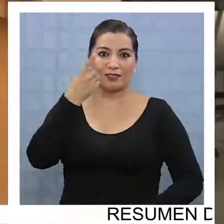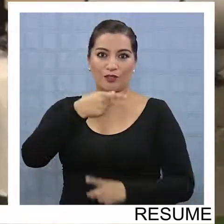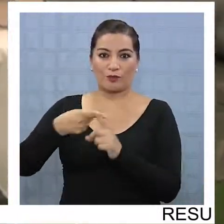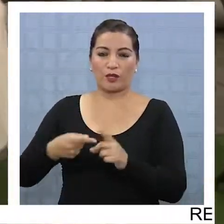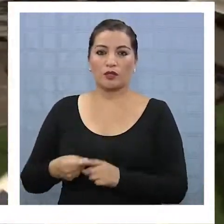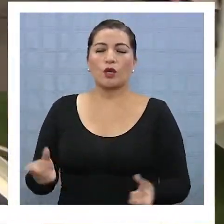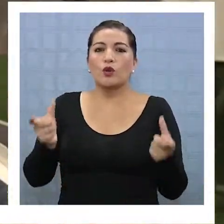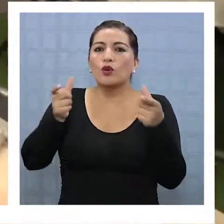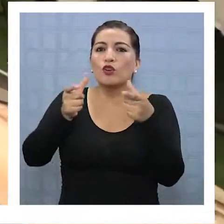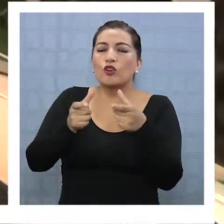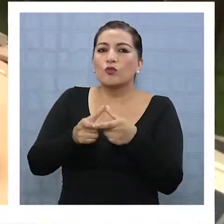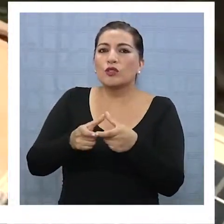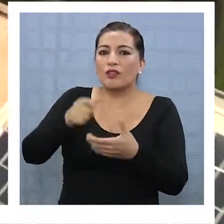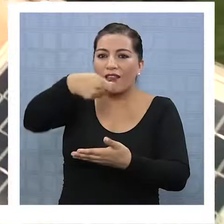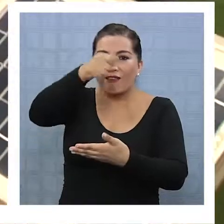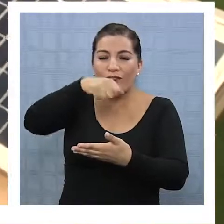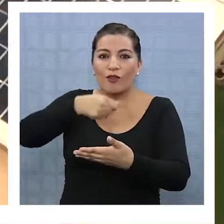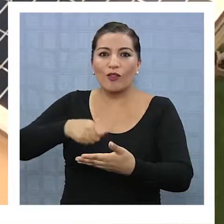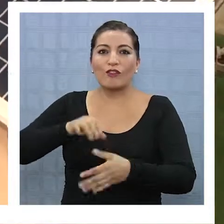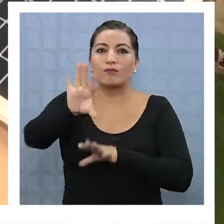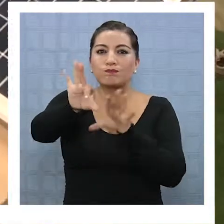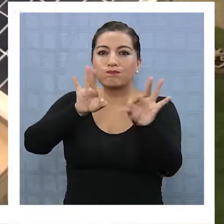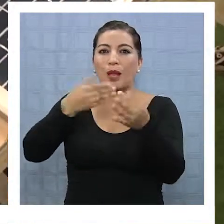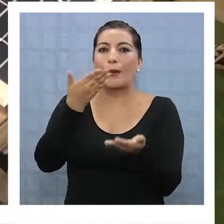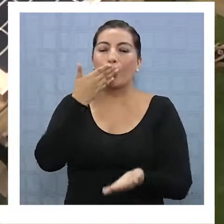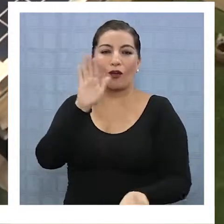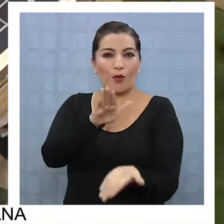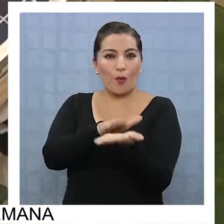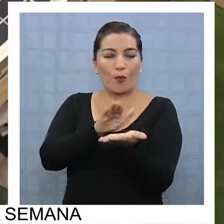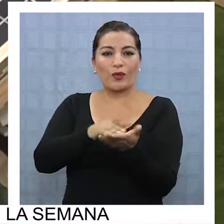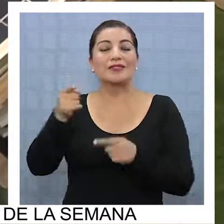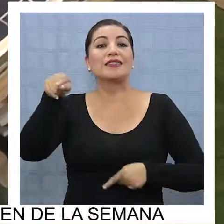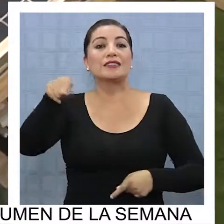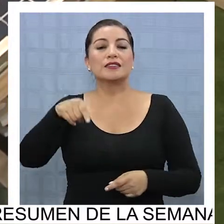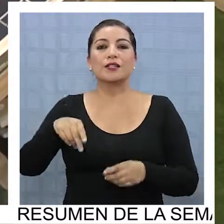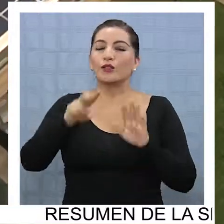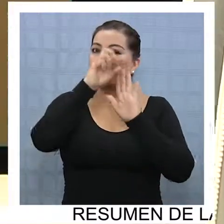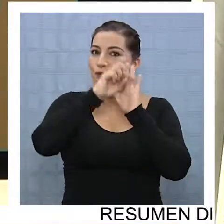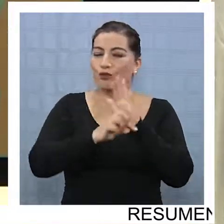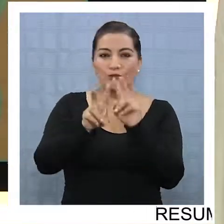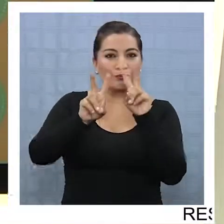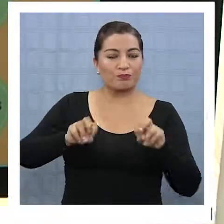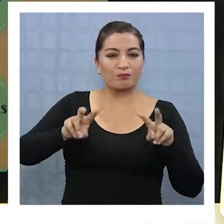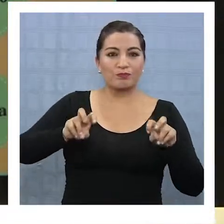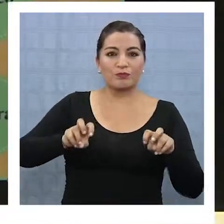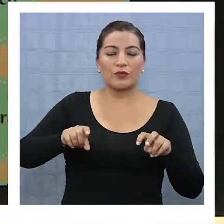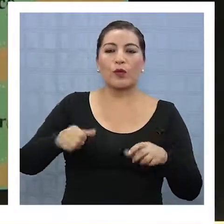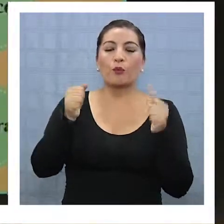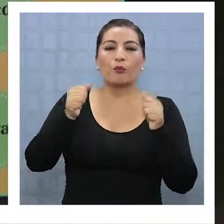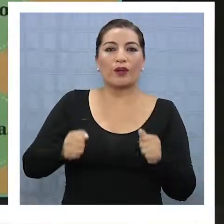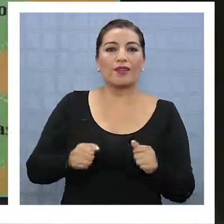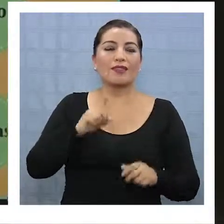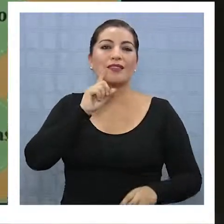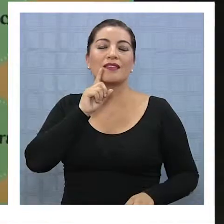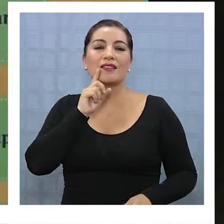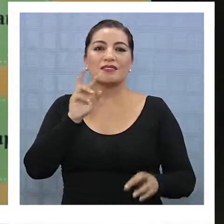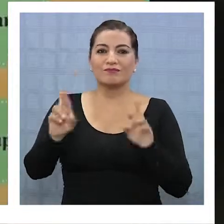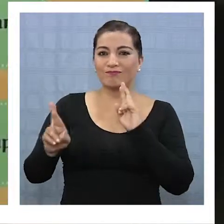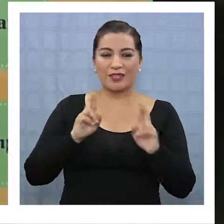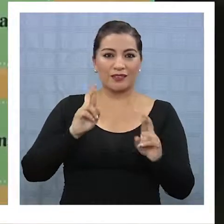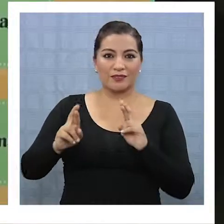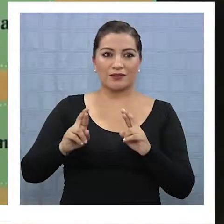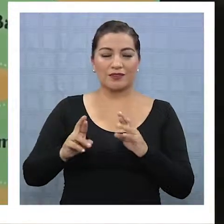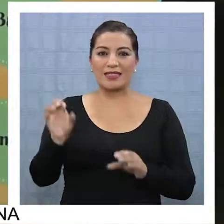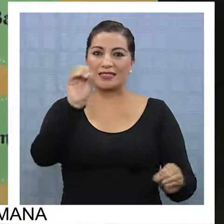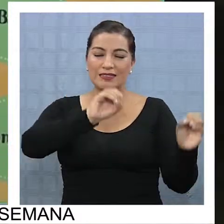evaluadora de Explora seleccionará las mejores propuestas. Los proyectos de investigación pueden ser relacionados a las áreas de